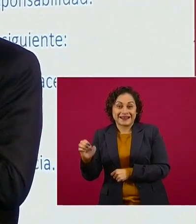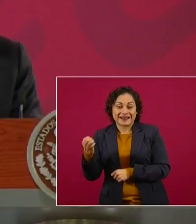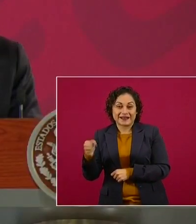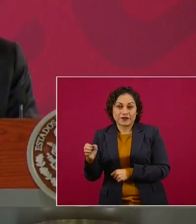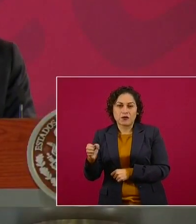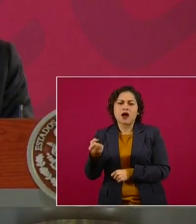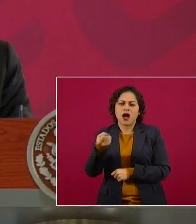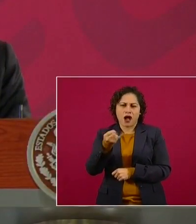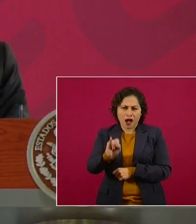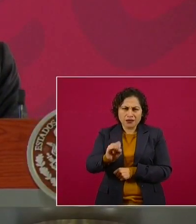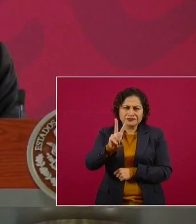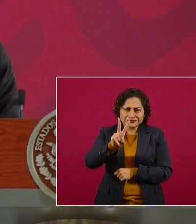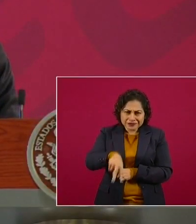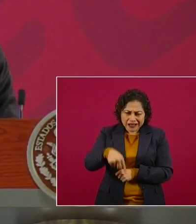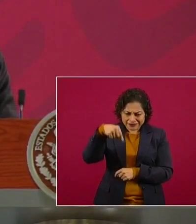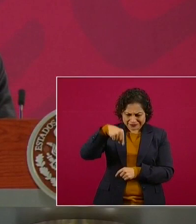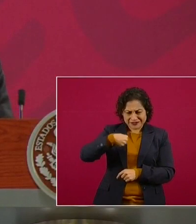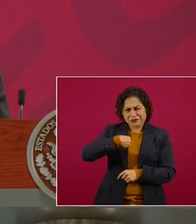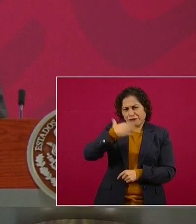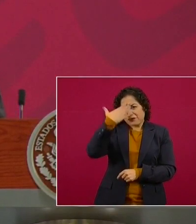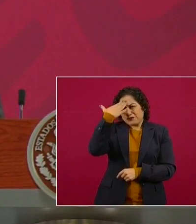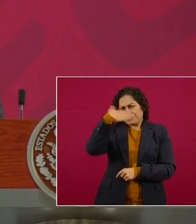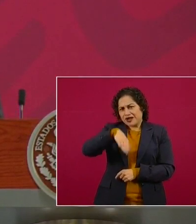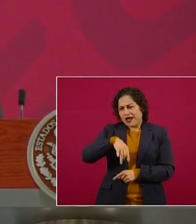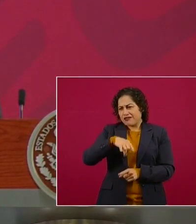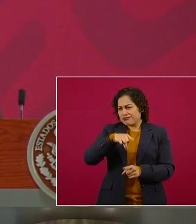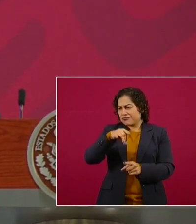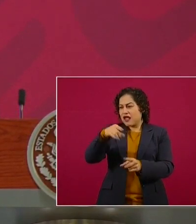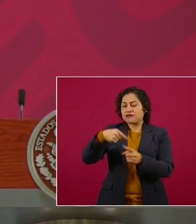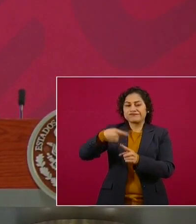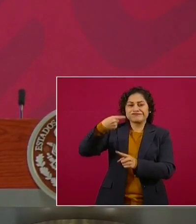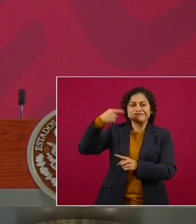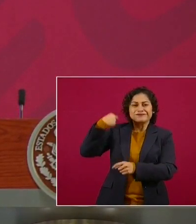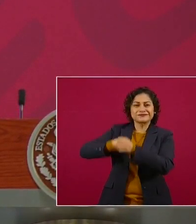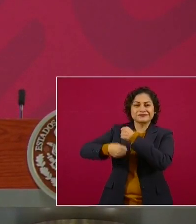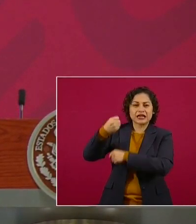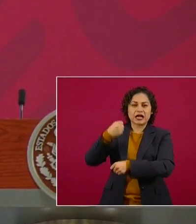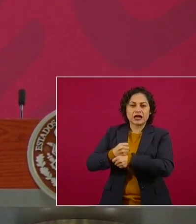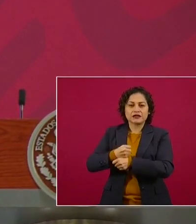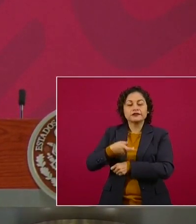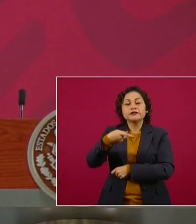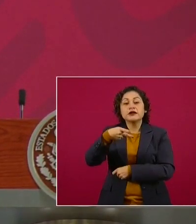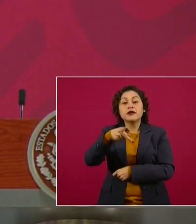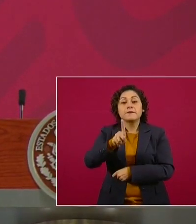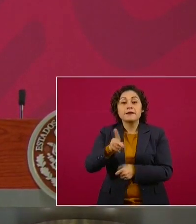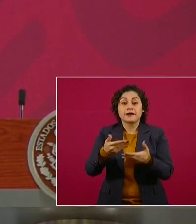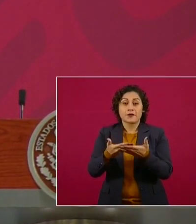en el 20, el por general, ha corresponde, pero